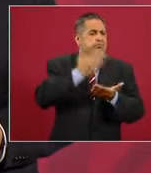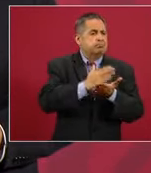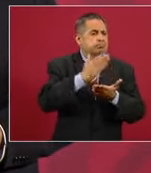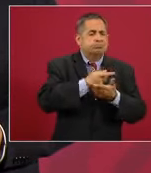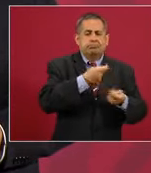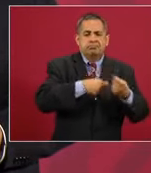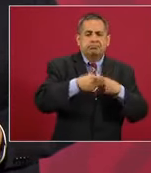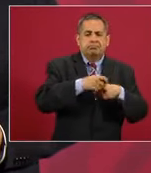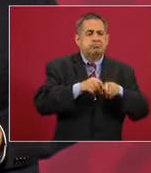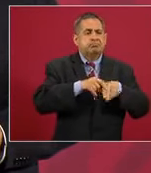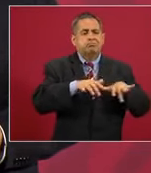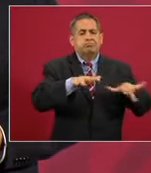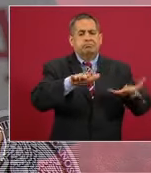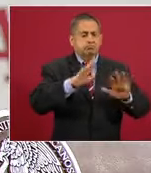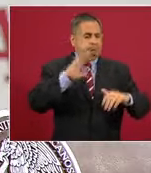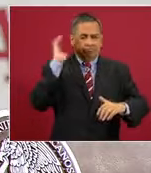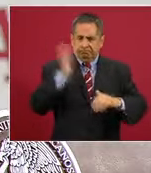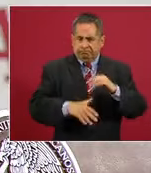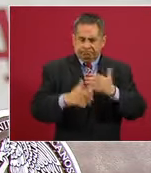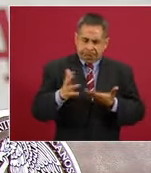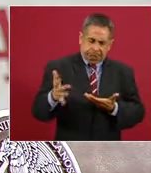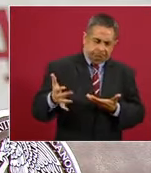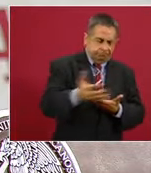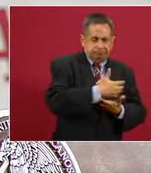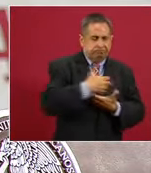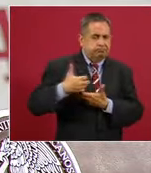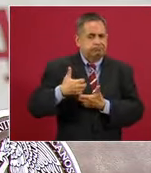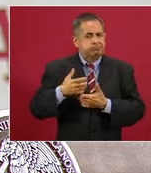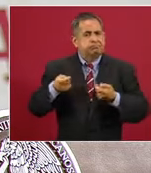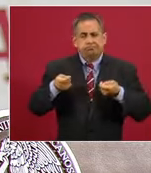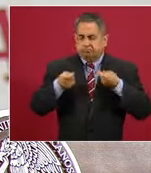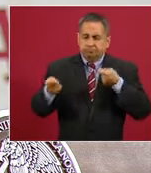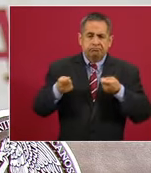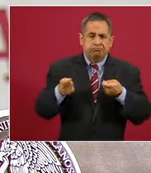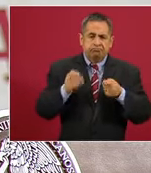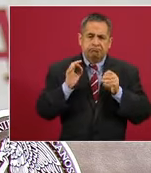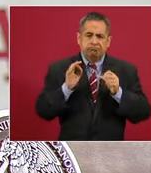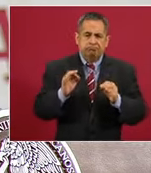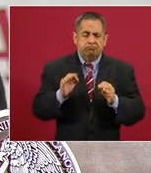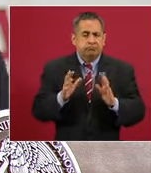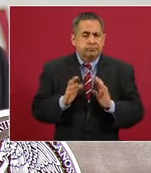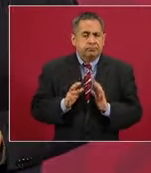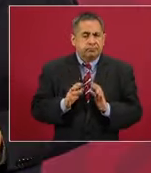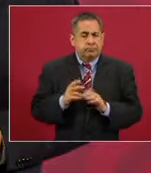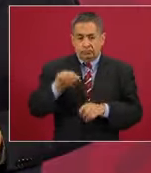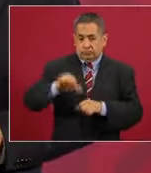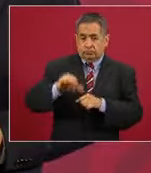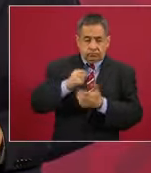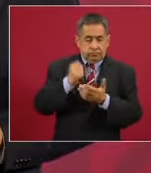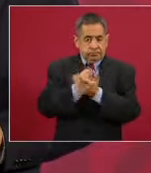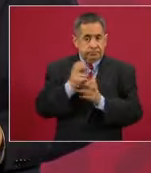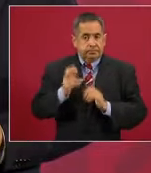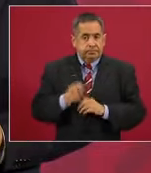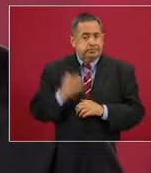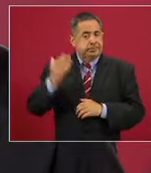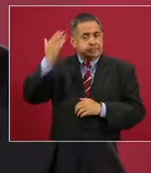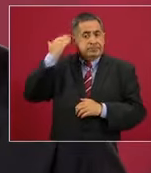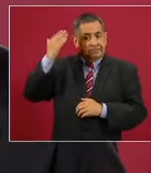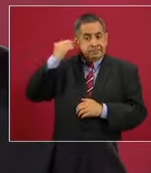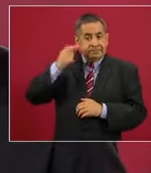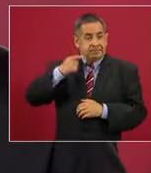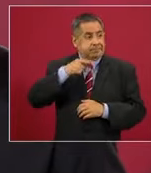disperso, sin control. Entonces, todo eso que se